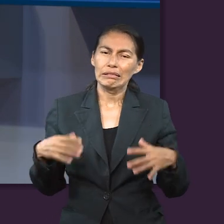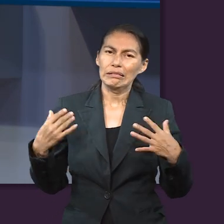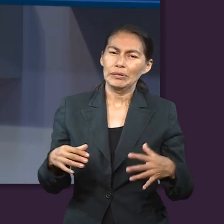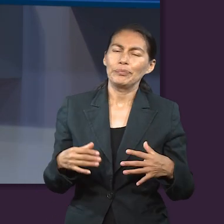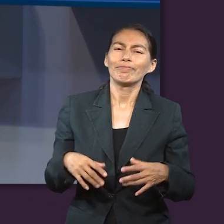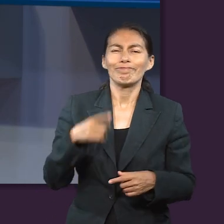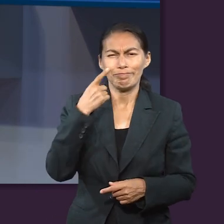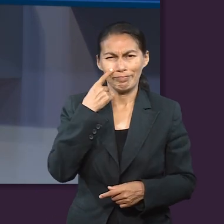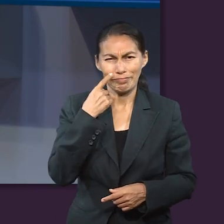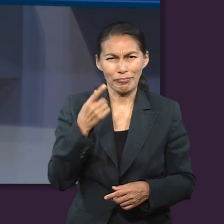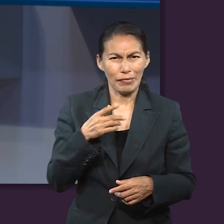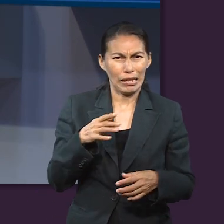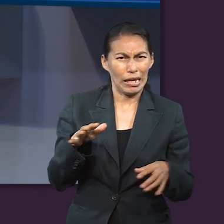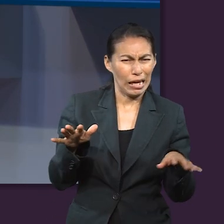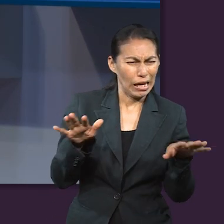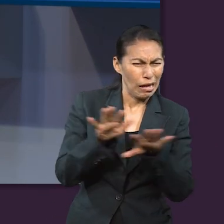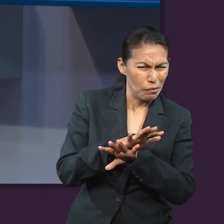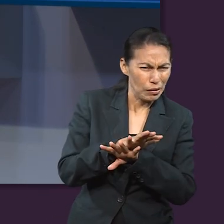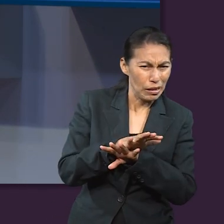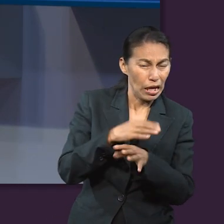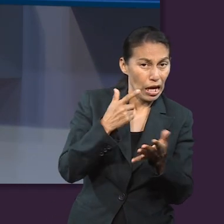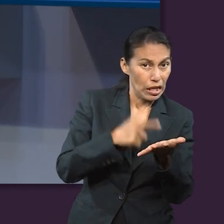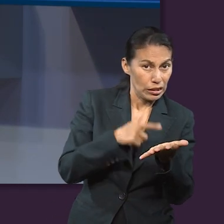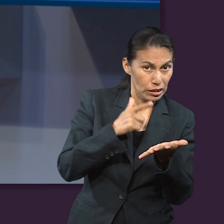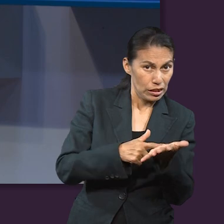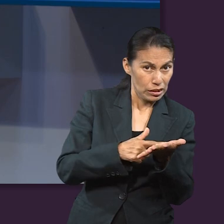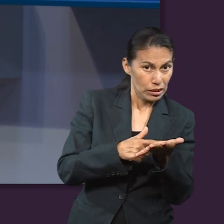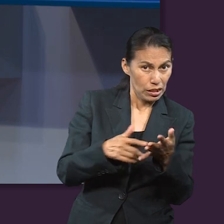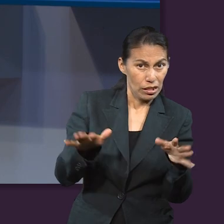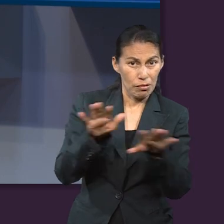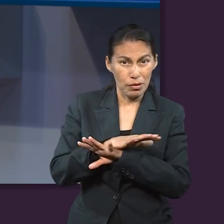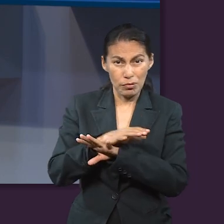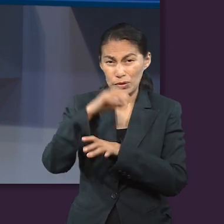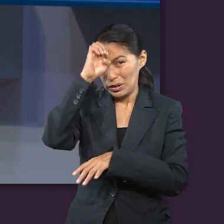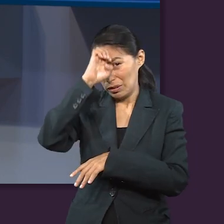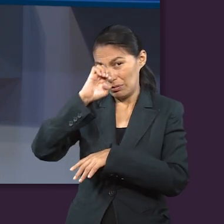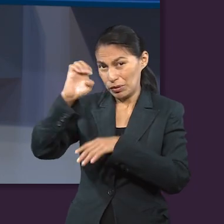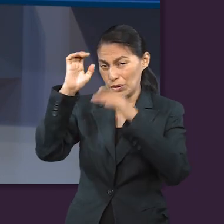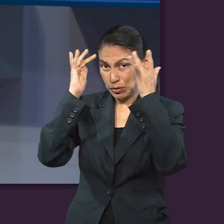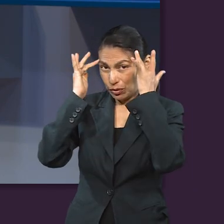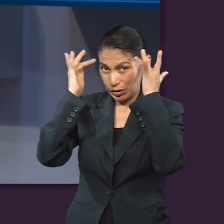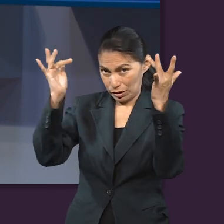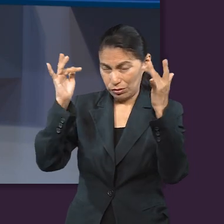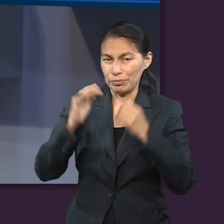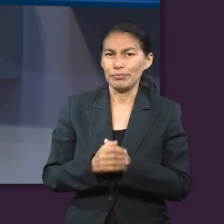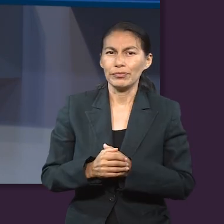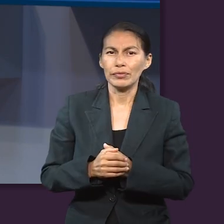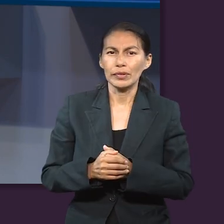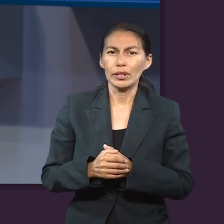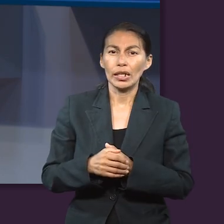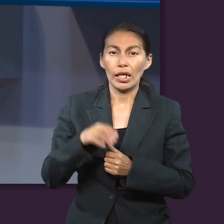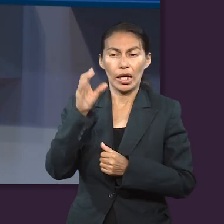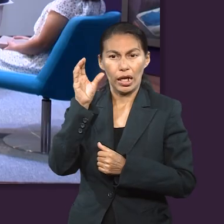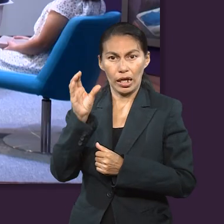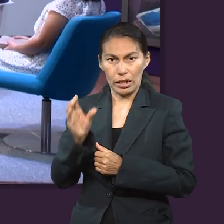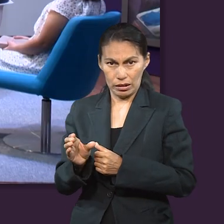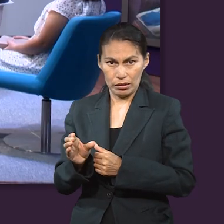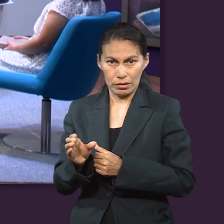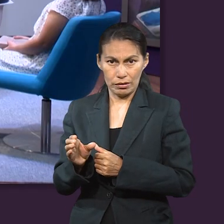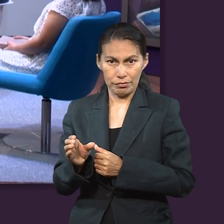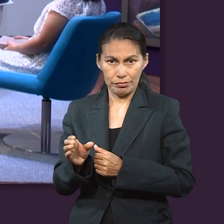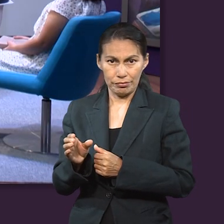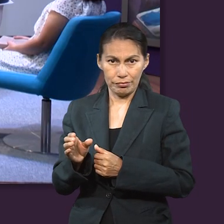el cambio en esta historia. Vamos a cambiar la vasija de aceite por Espíritu Santo. Además del